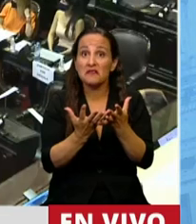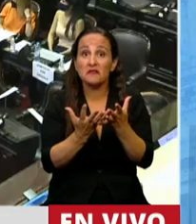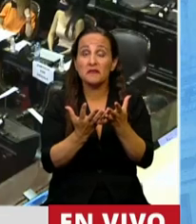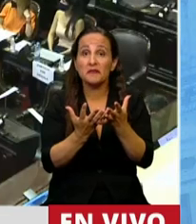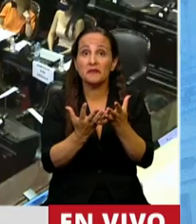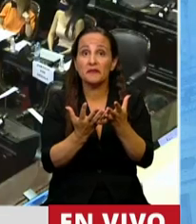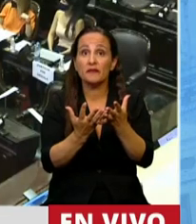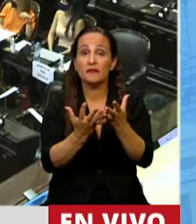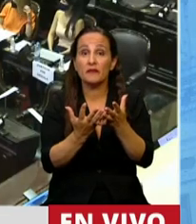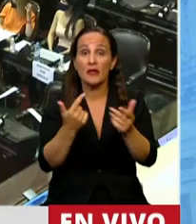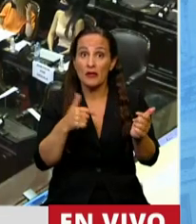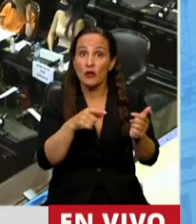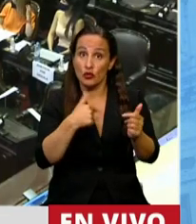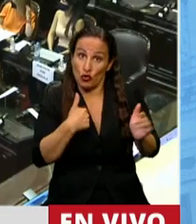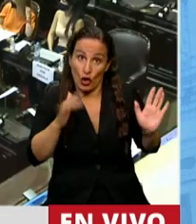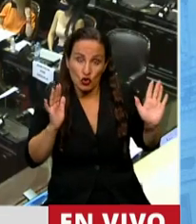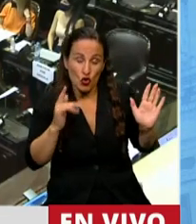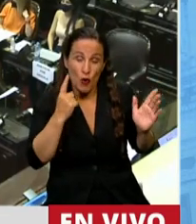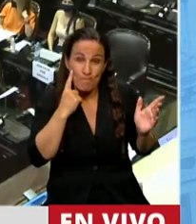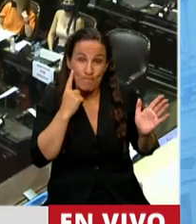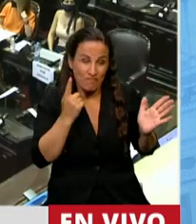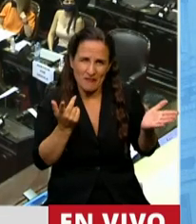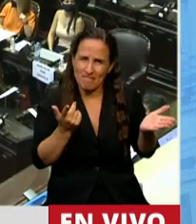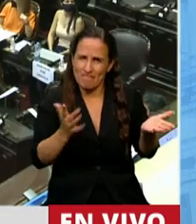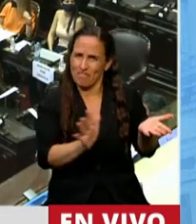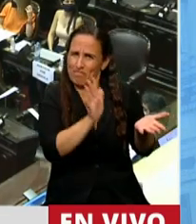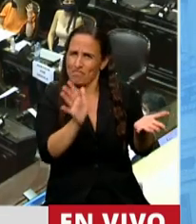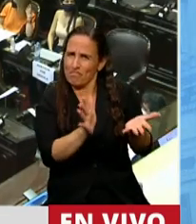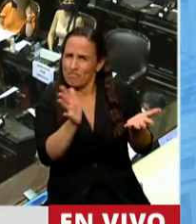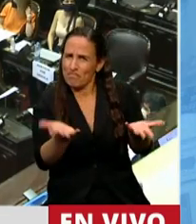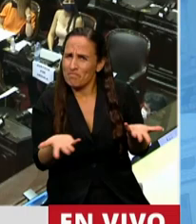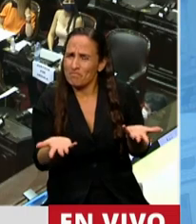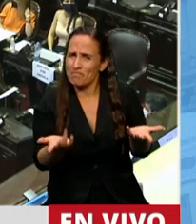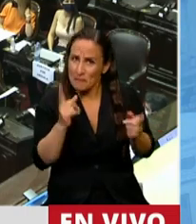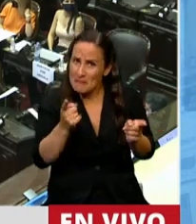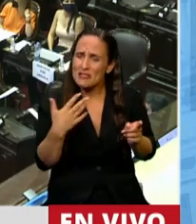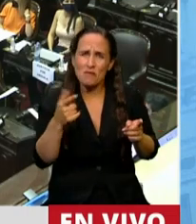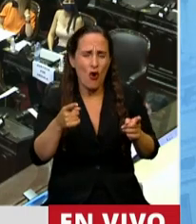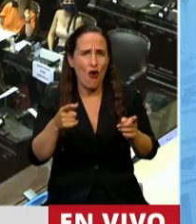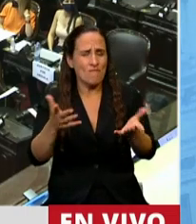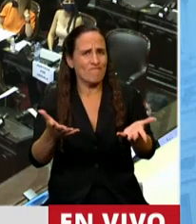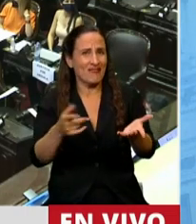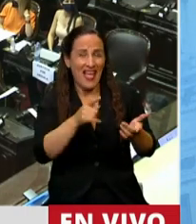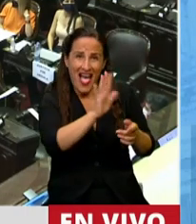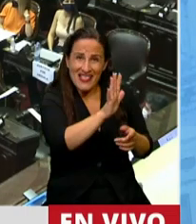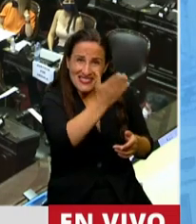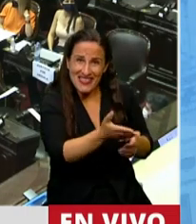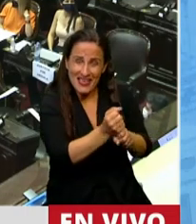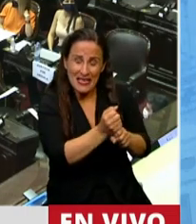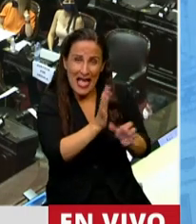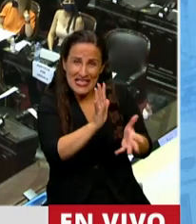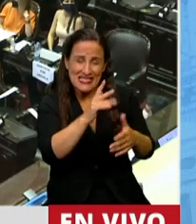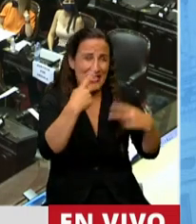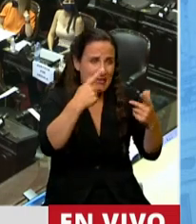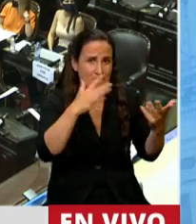fueron, que estoy cuestionando, y que ponen en duda, como dije, en crisis la legitimidad de nuestro ejercicio.